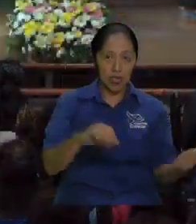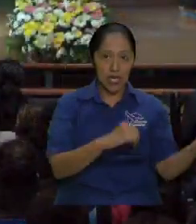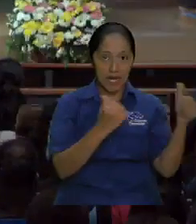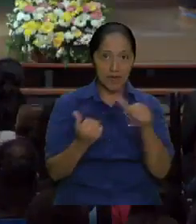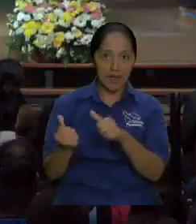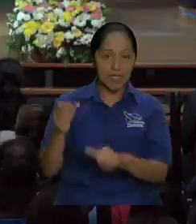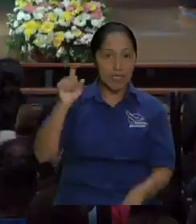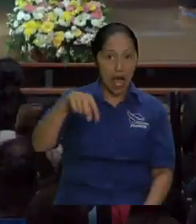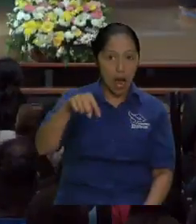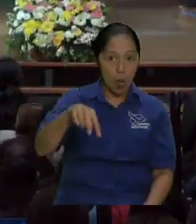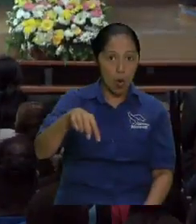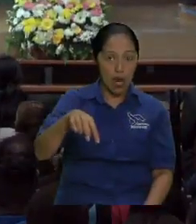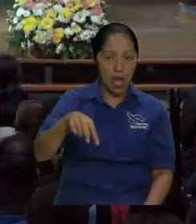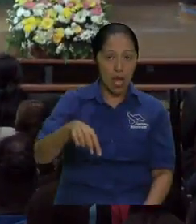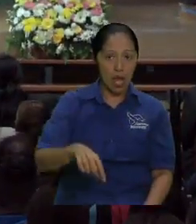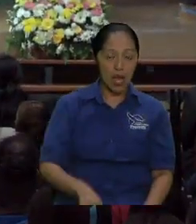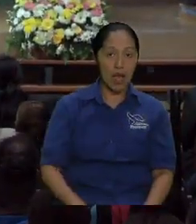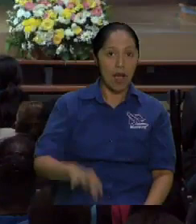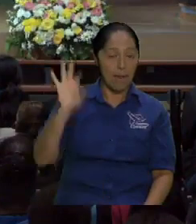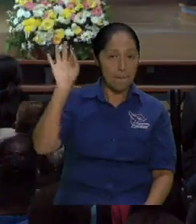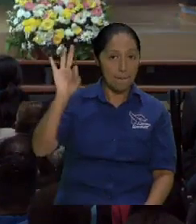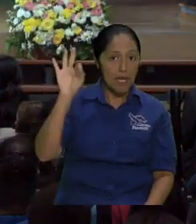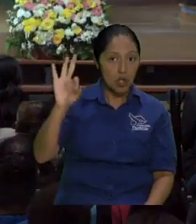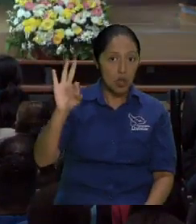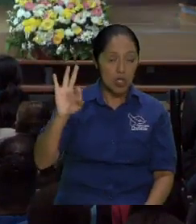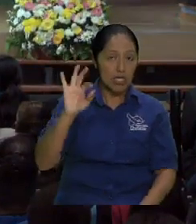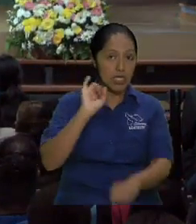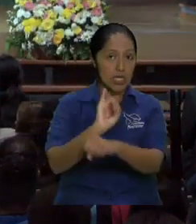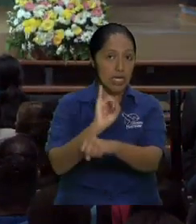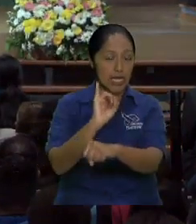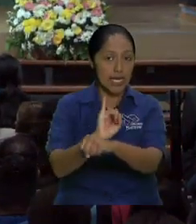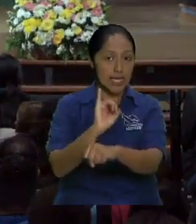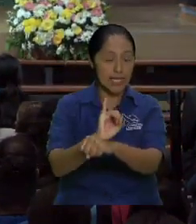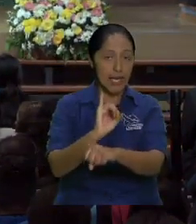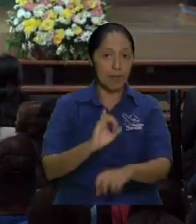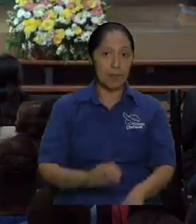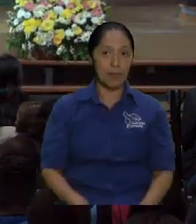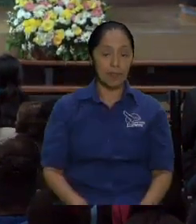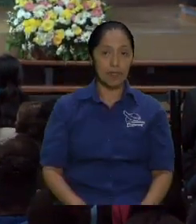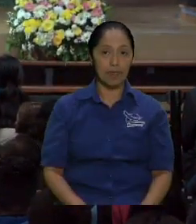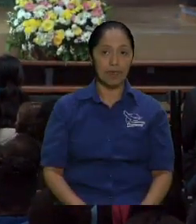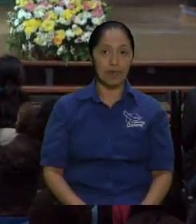ya no sigo porque no me va a la voz